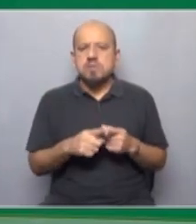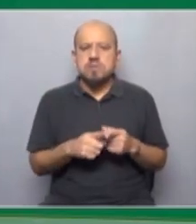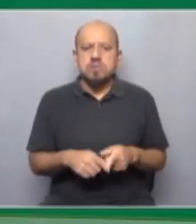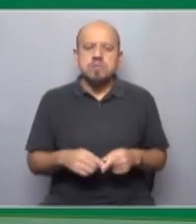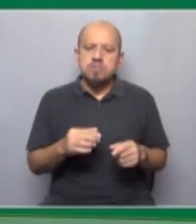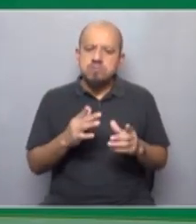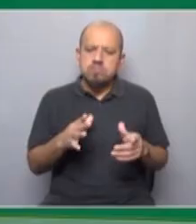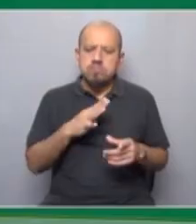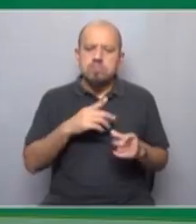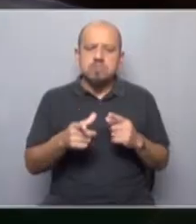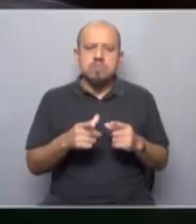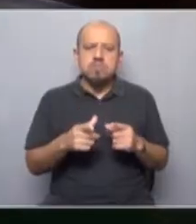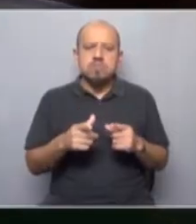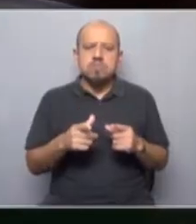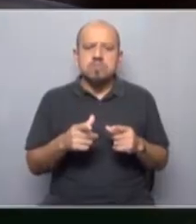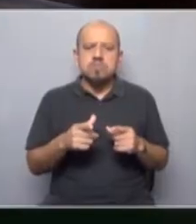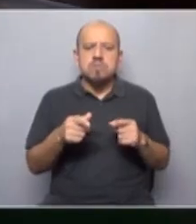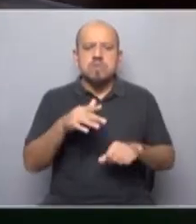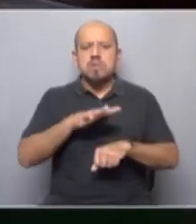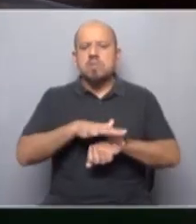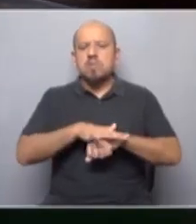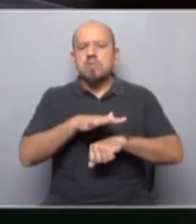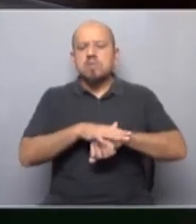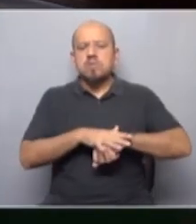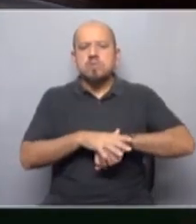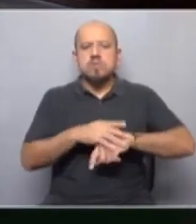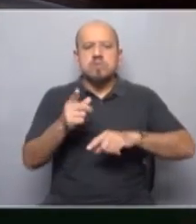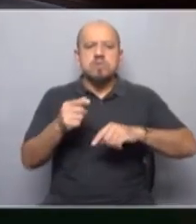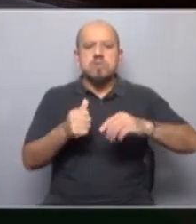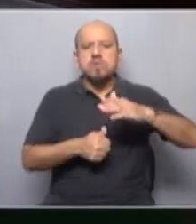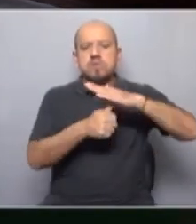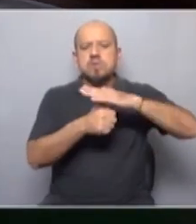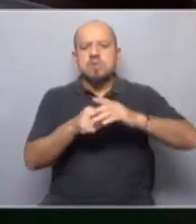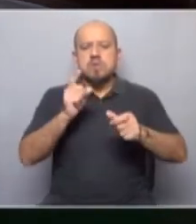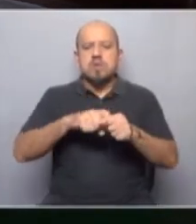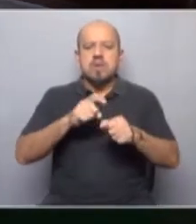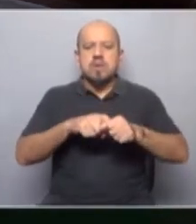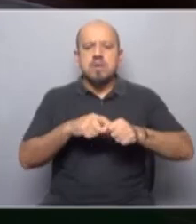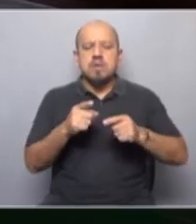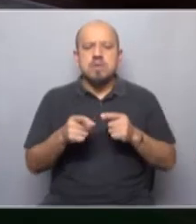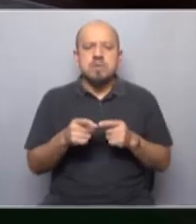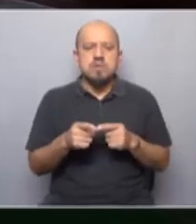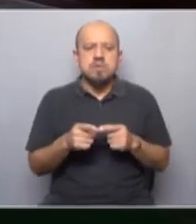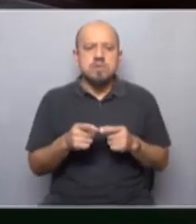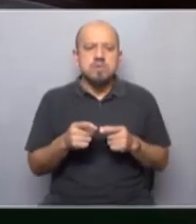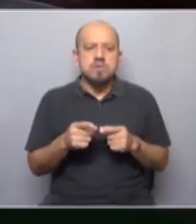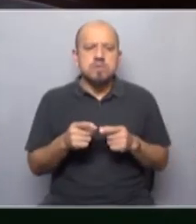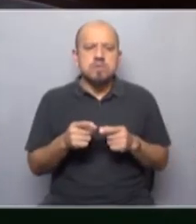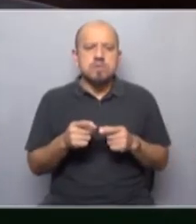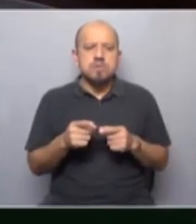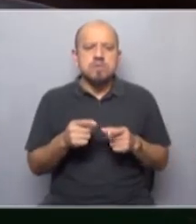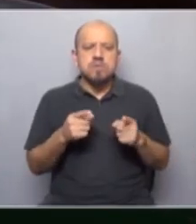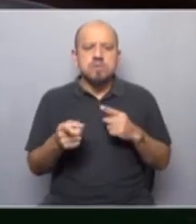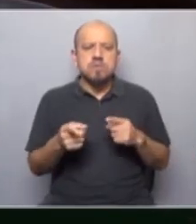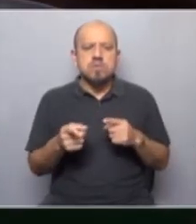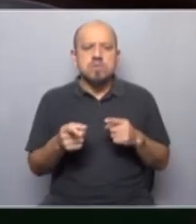Podemos decir que fue un acierto en ese momento de los líderes sindicales, la organización que tuvieron y cómo se ve